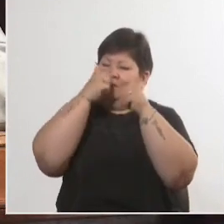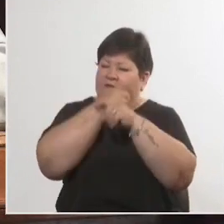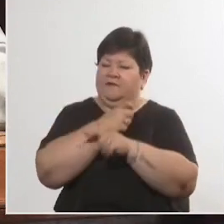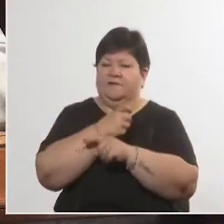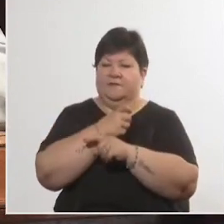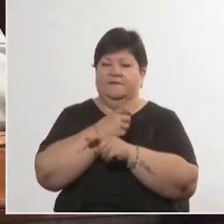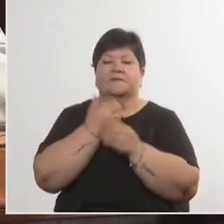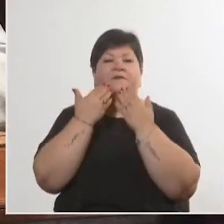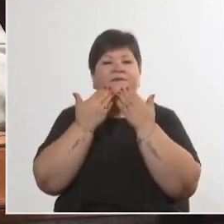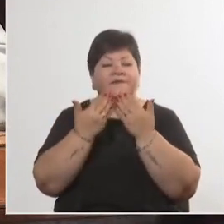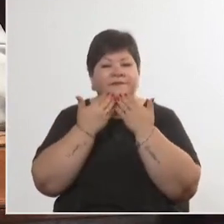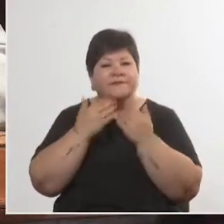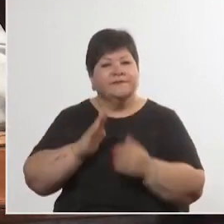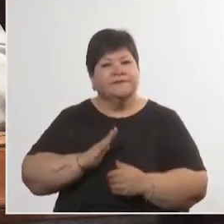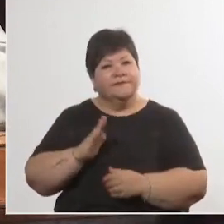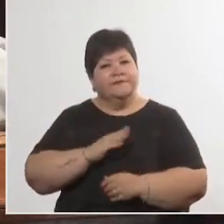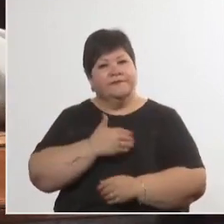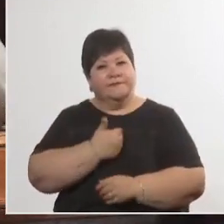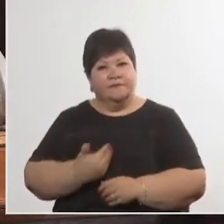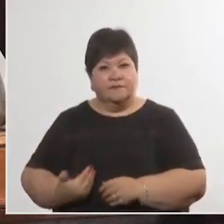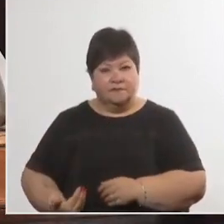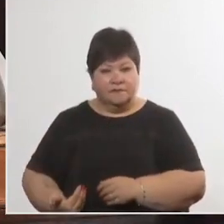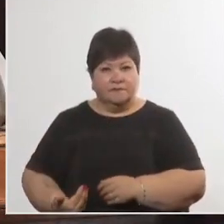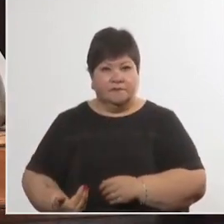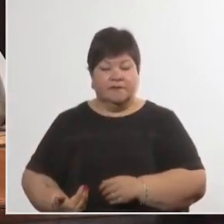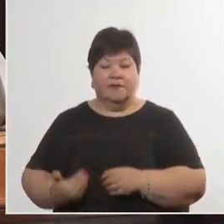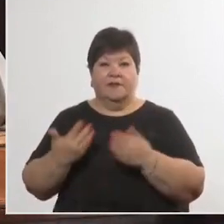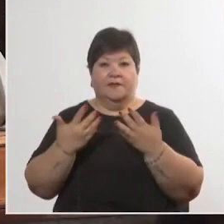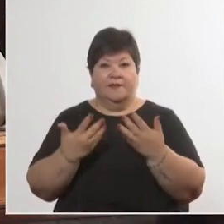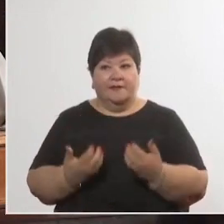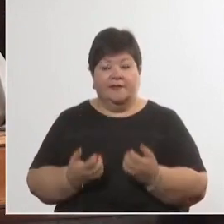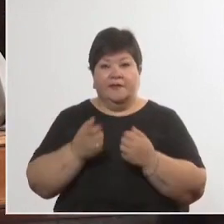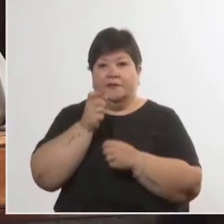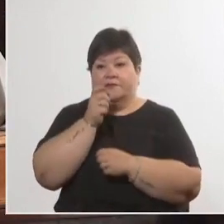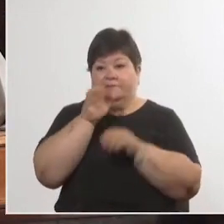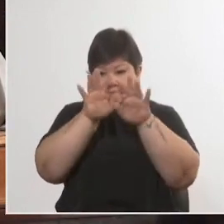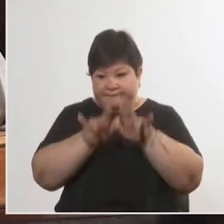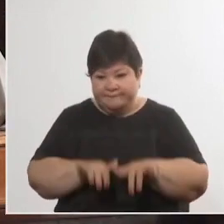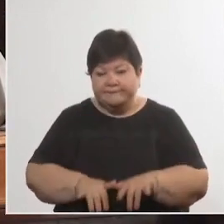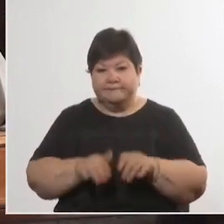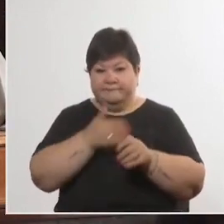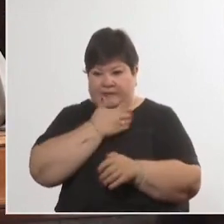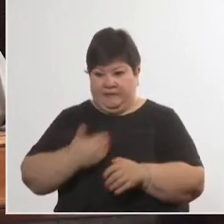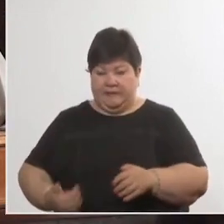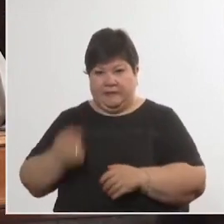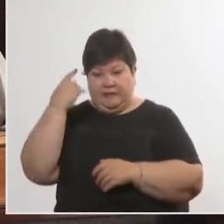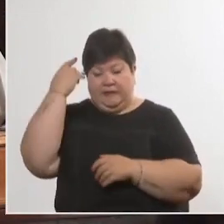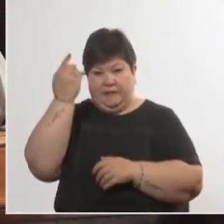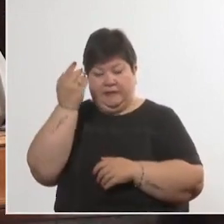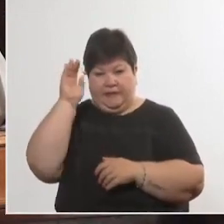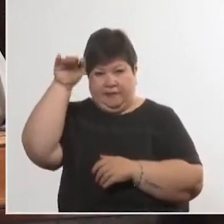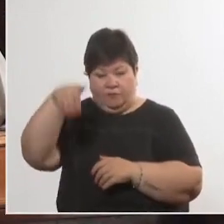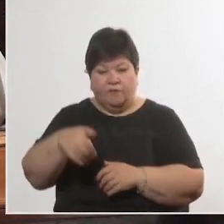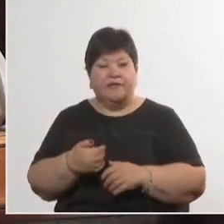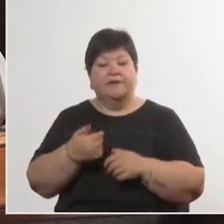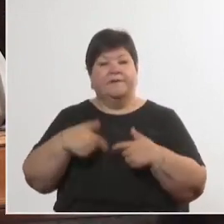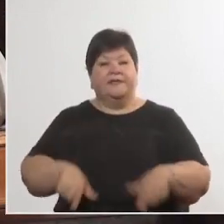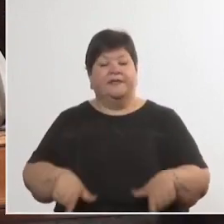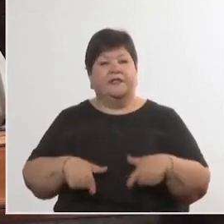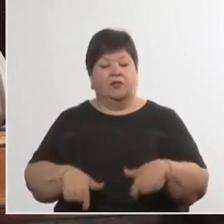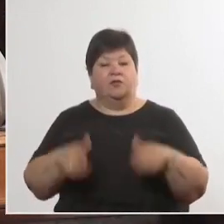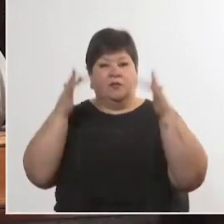Gracias señora Presidente. Quiero que estas palabras vayan a la Presidencia de la República al Ministerio de Educación y Cultura y a la